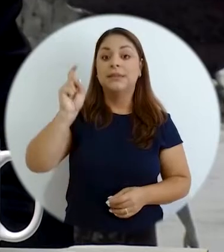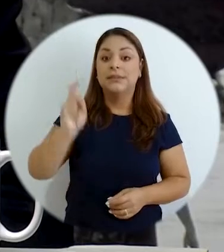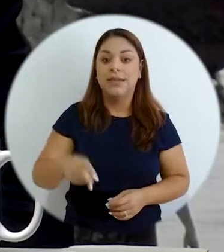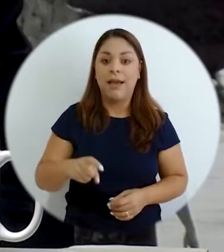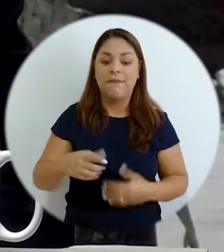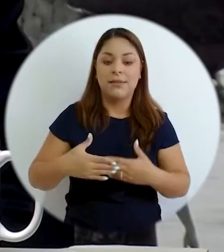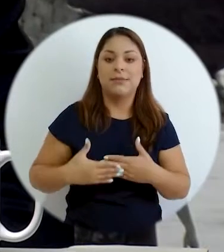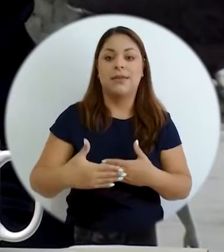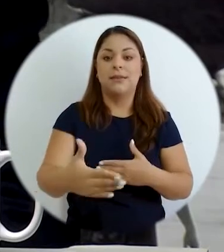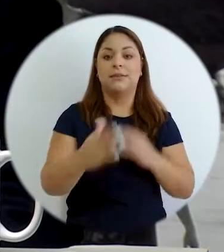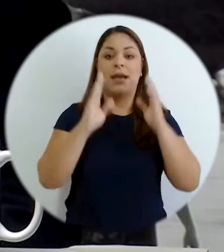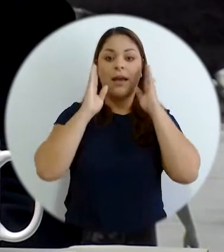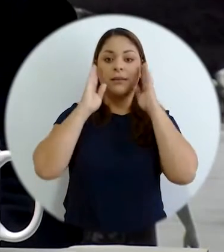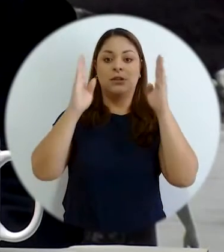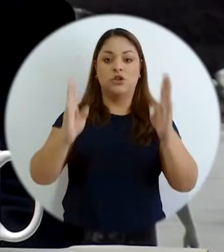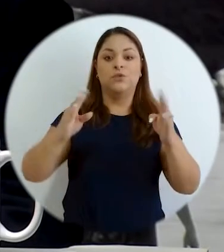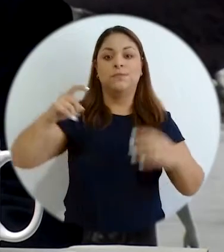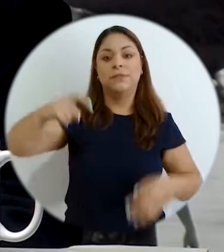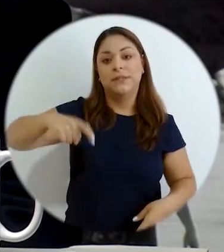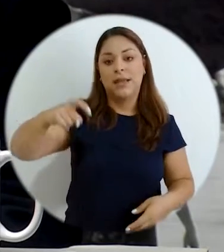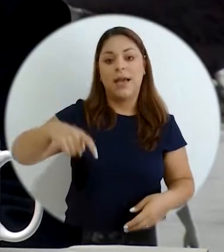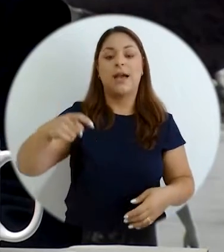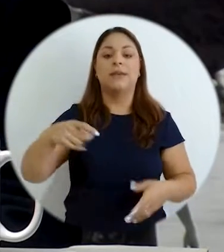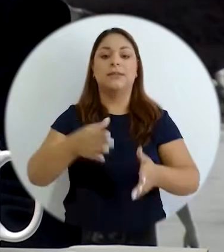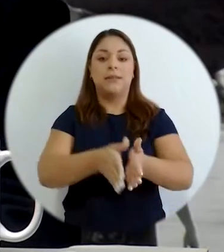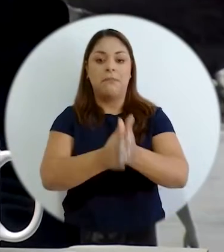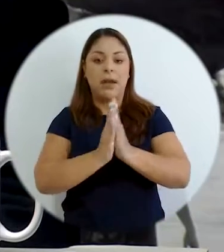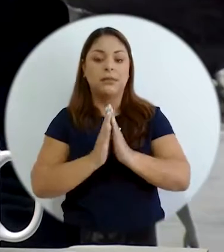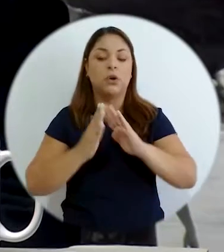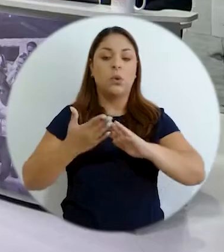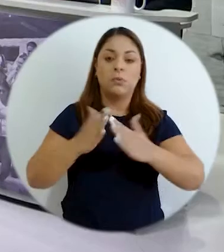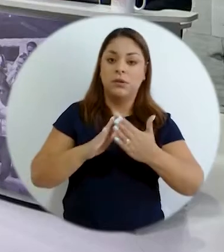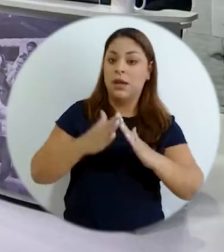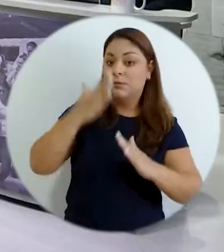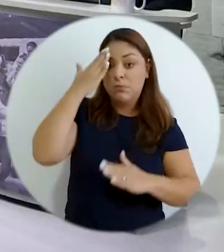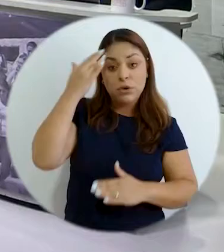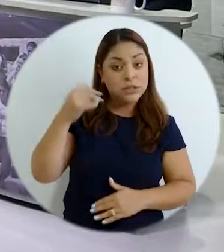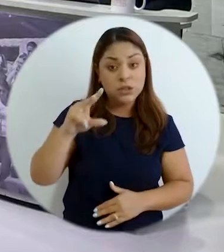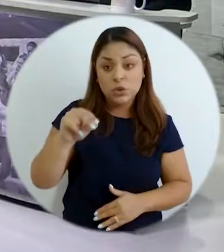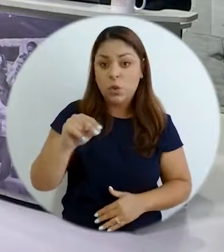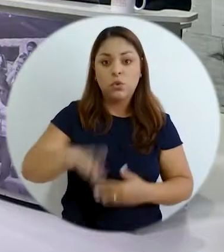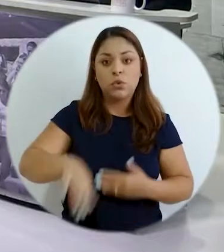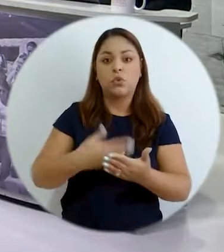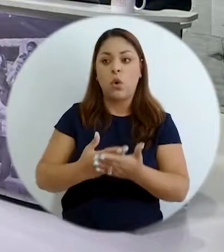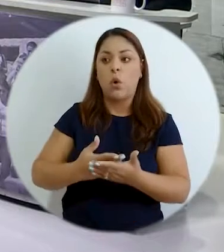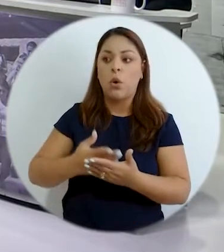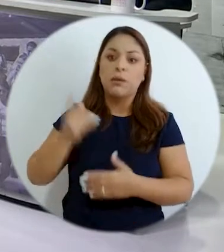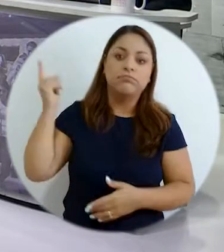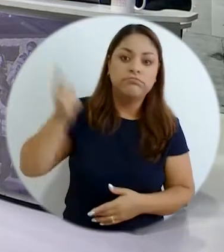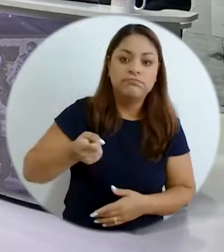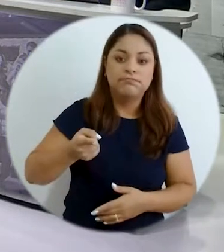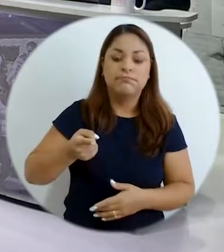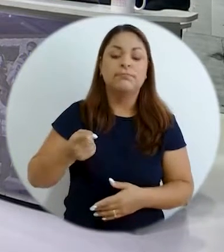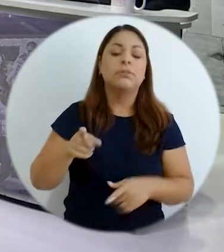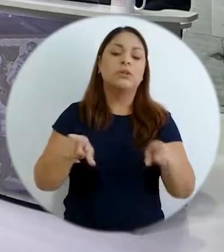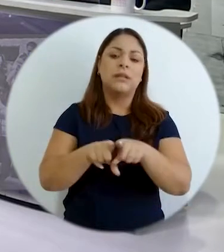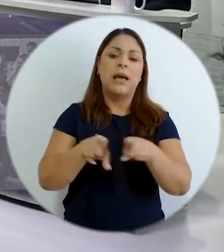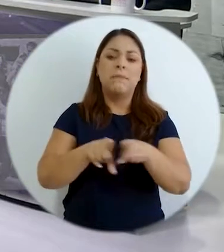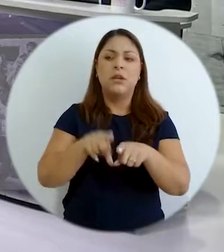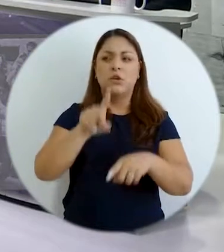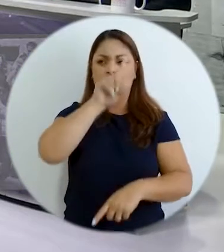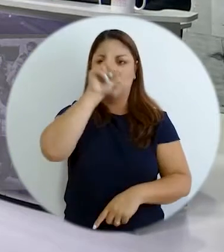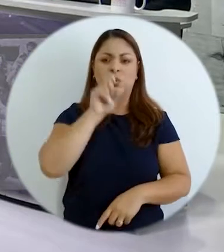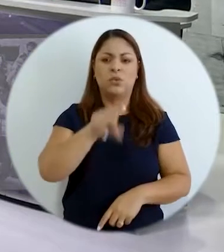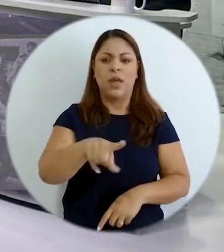nos articulamos. Tiene que ser a partir de la atención de las necesidades y demandas de las comunidades porque si no se vuelve todo impuesto.